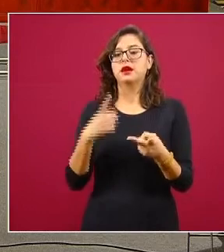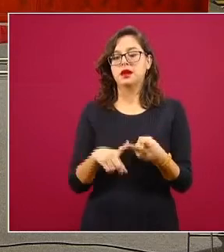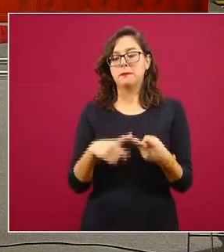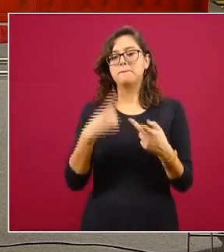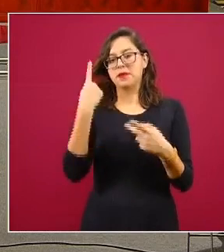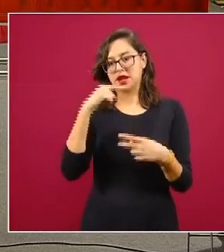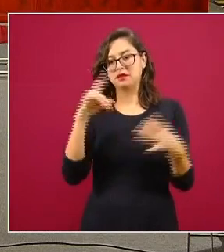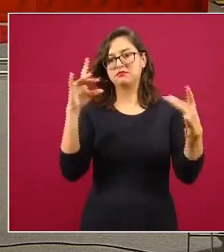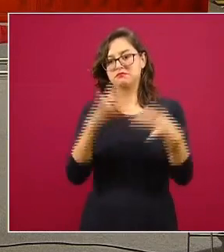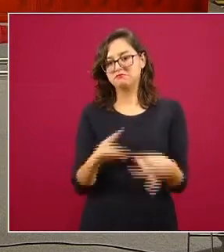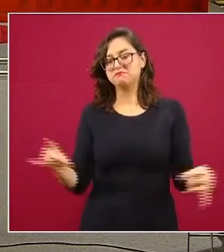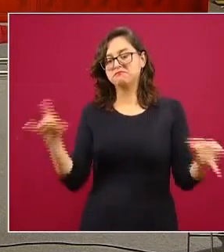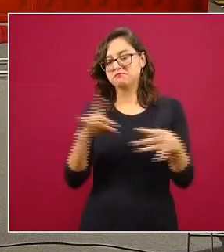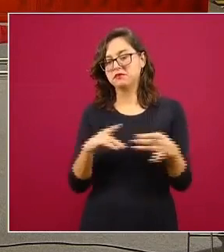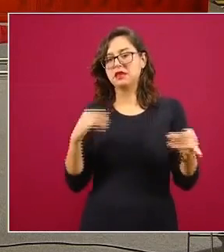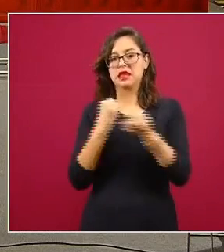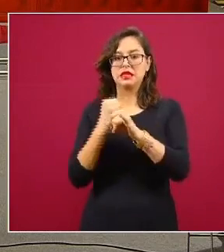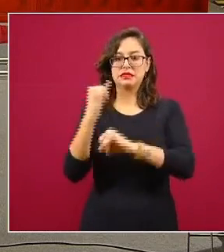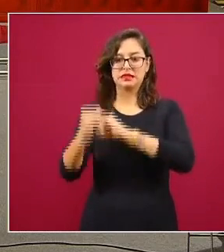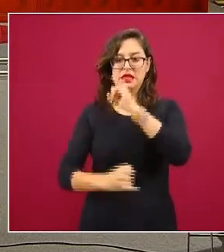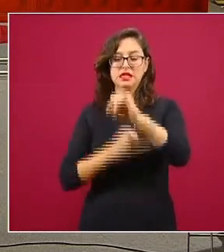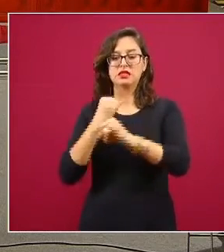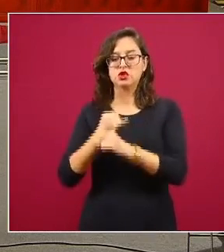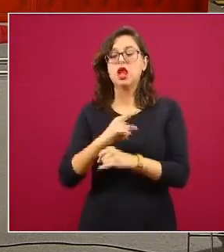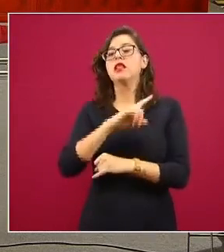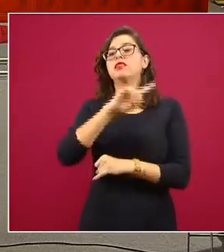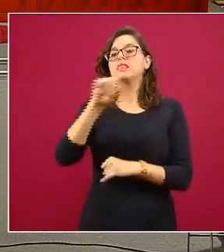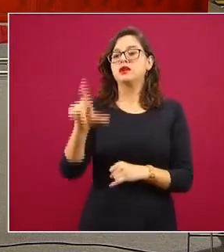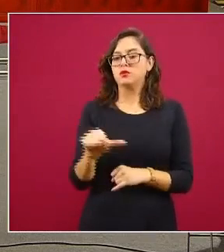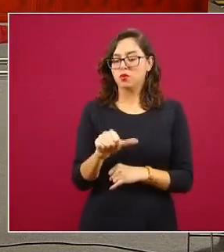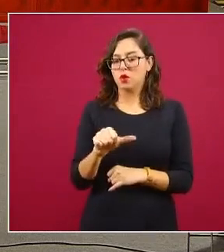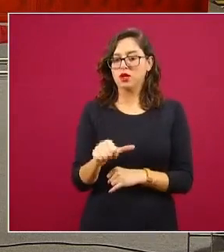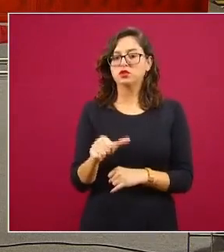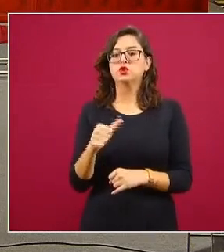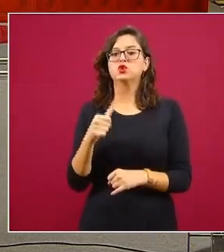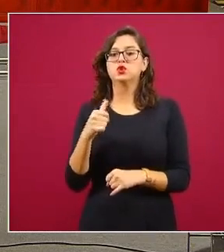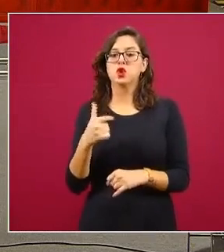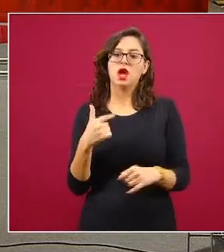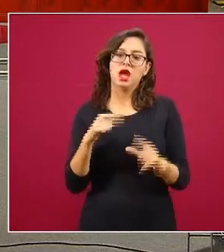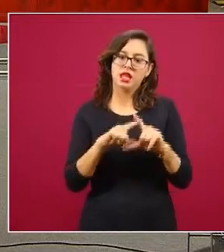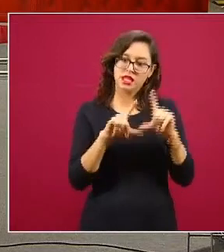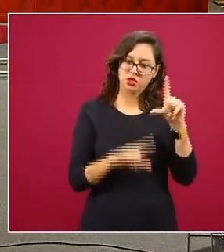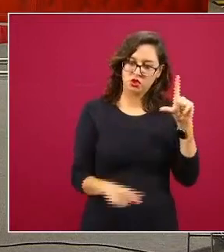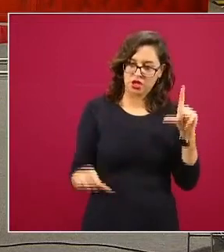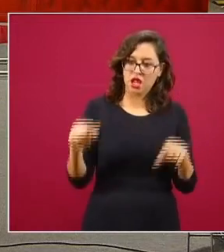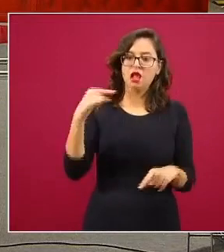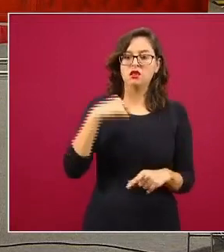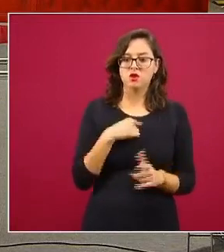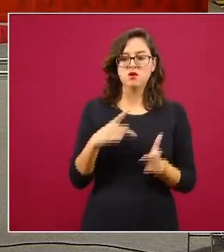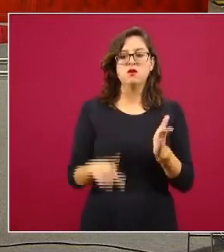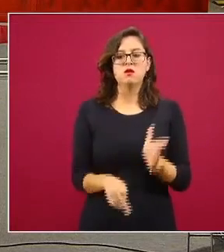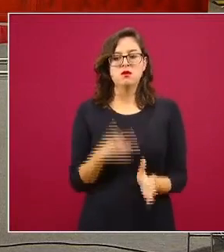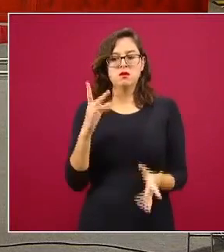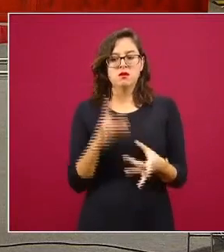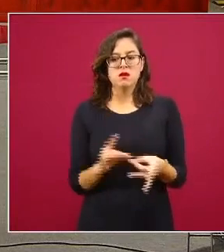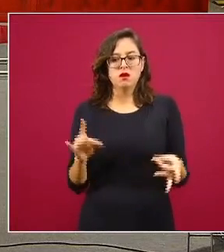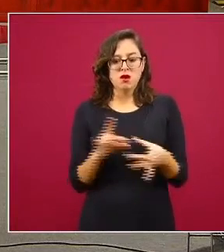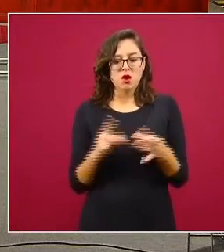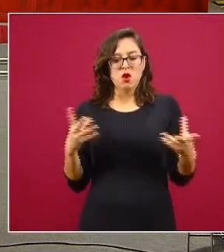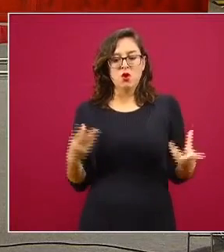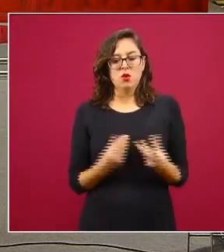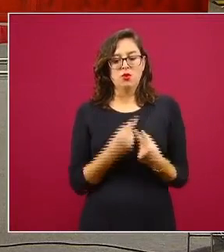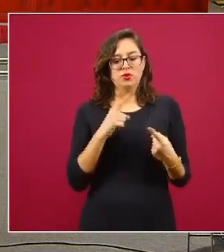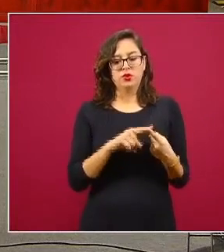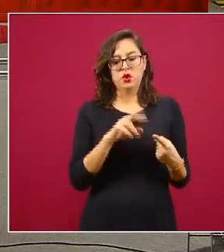para que dé la perspectiva internacional. Después nuevamente yo voy a dar el ejercicio nacional que hemos hecho junto con RENAPO,